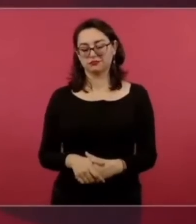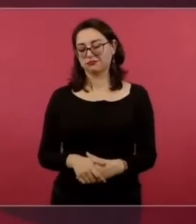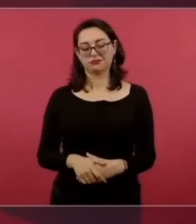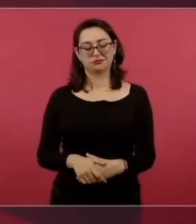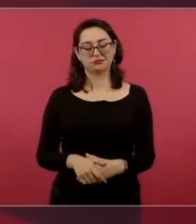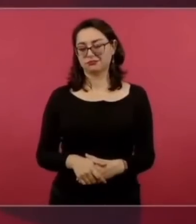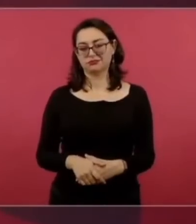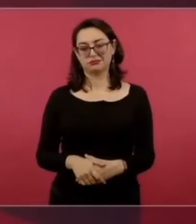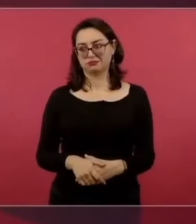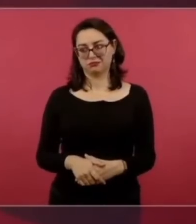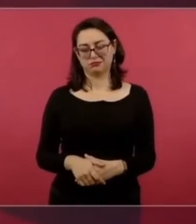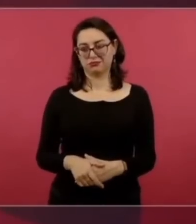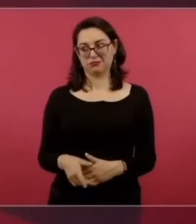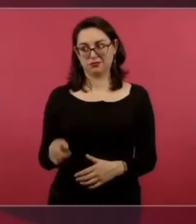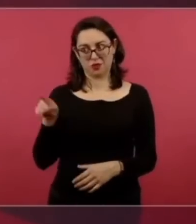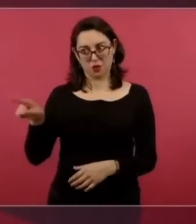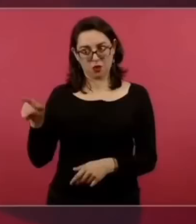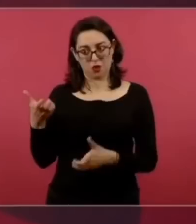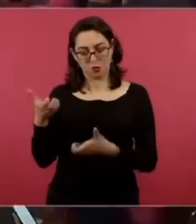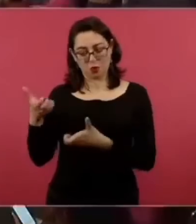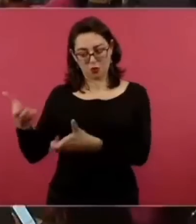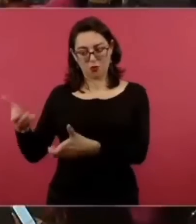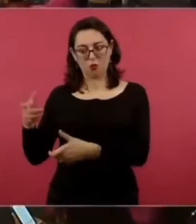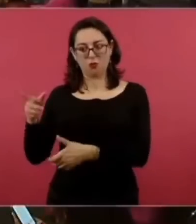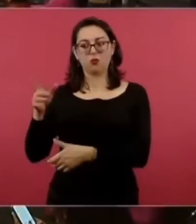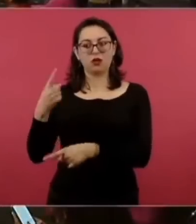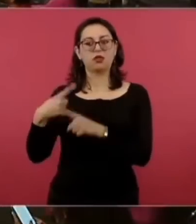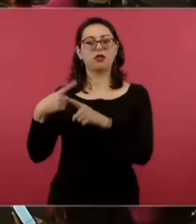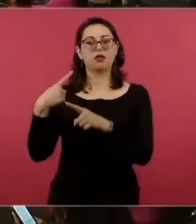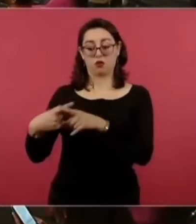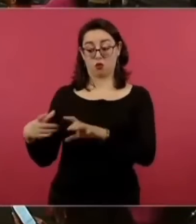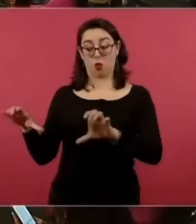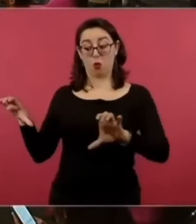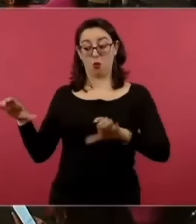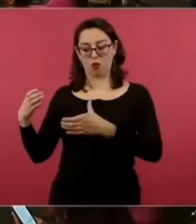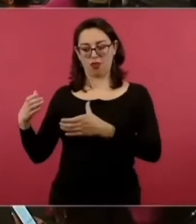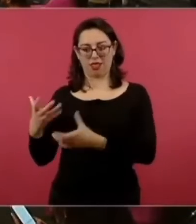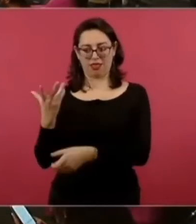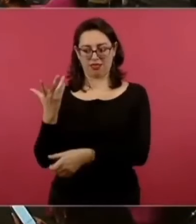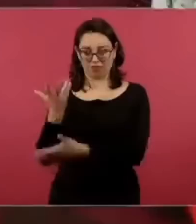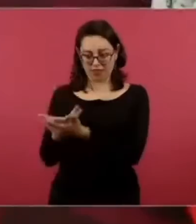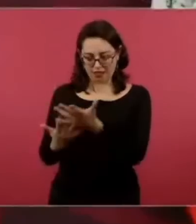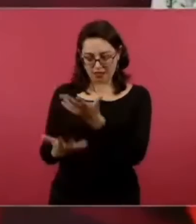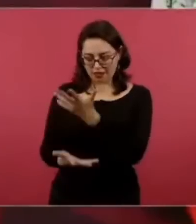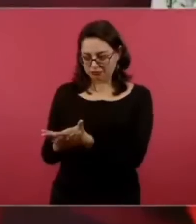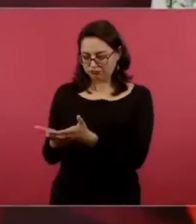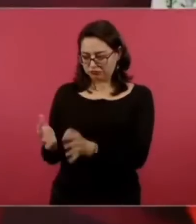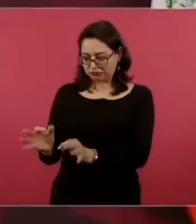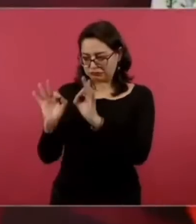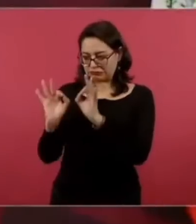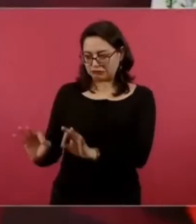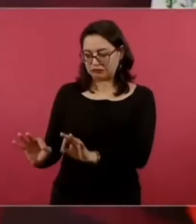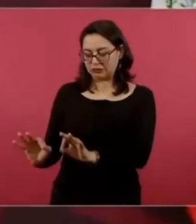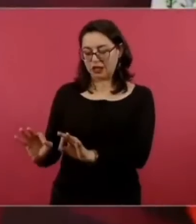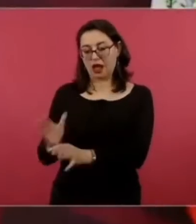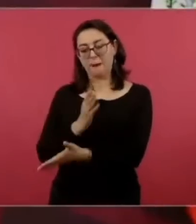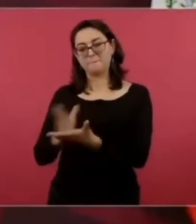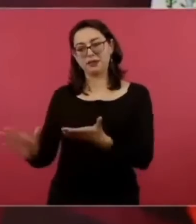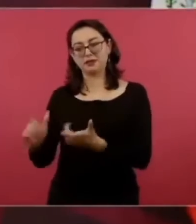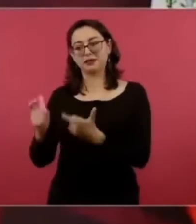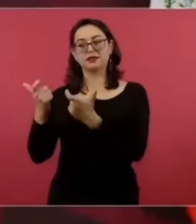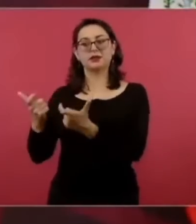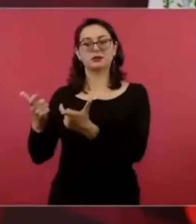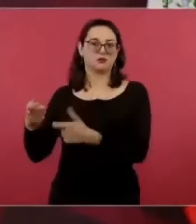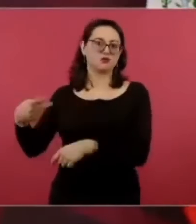saca el dinero ahí el presupuesto queda en la misma región eso es lo que estamos haciendo entonces